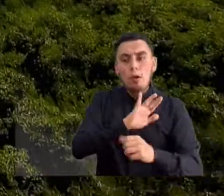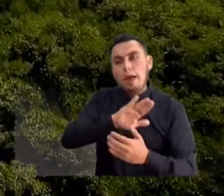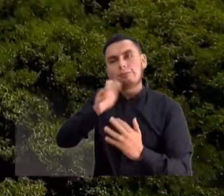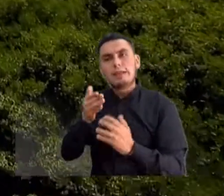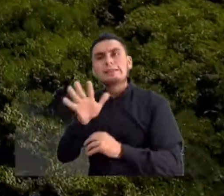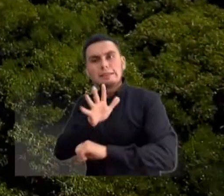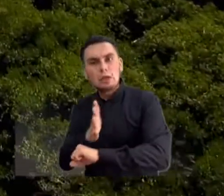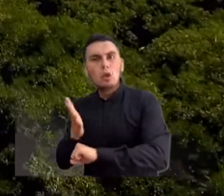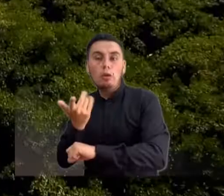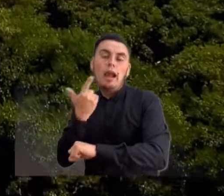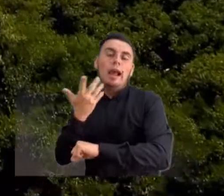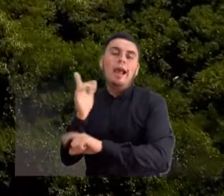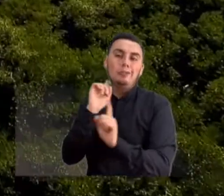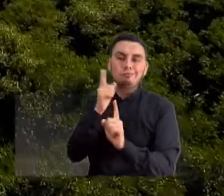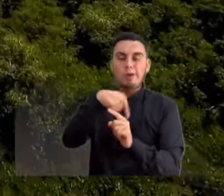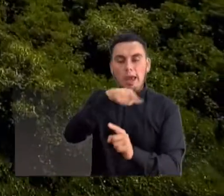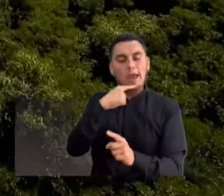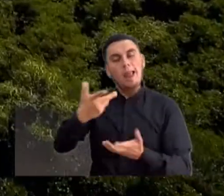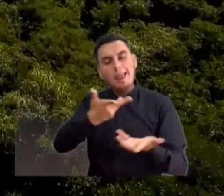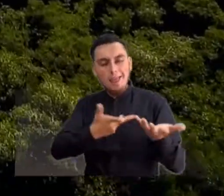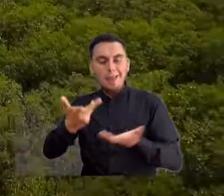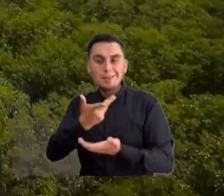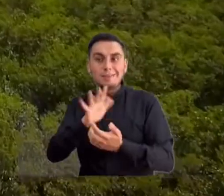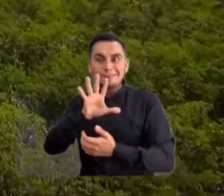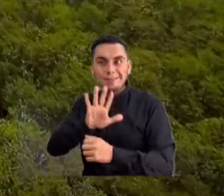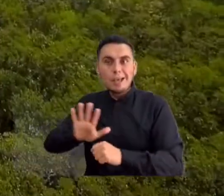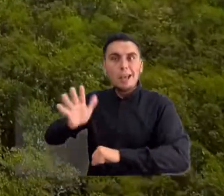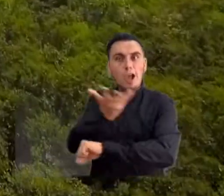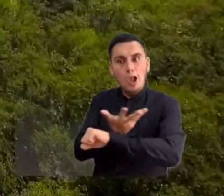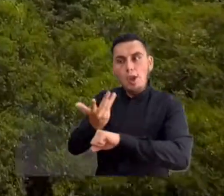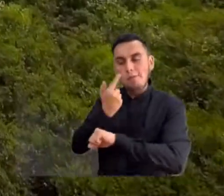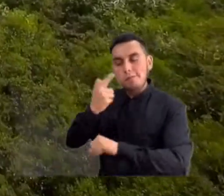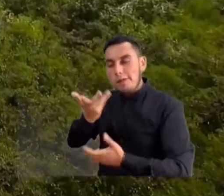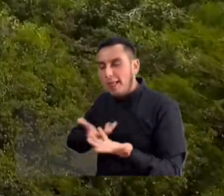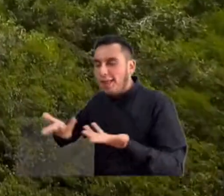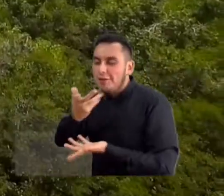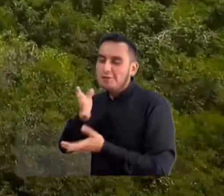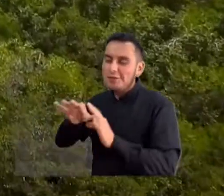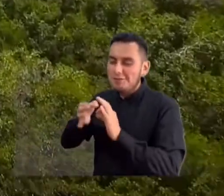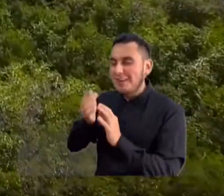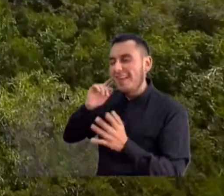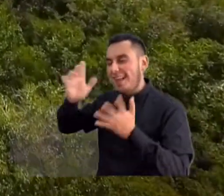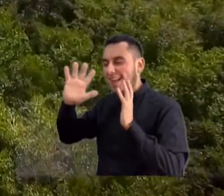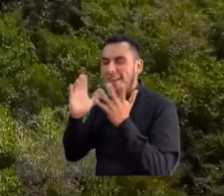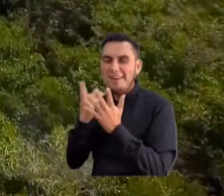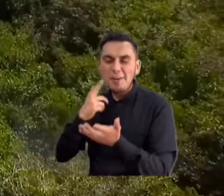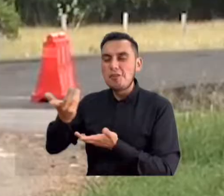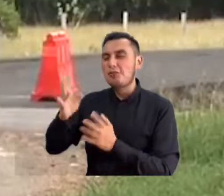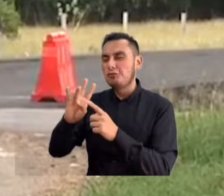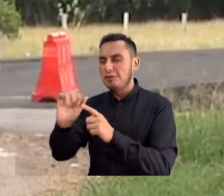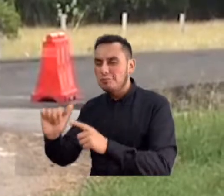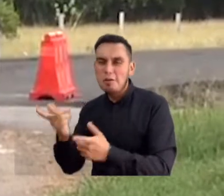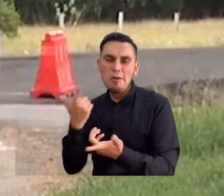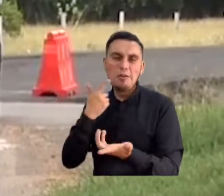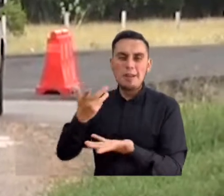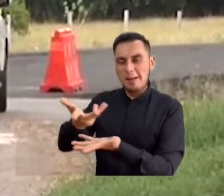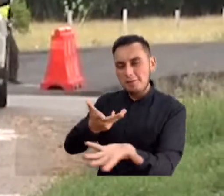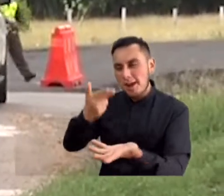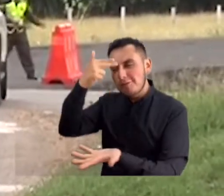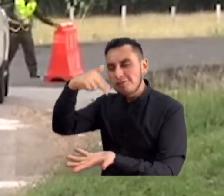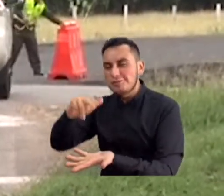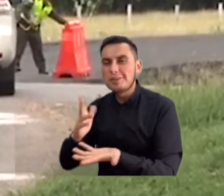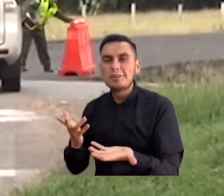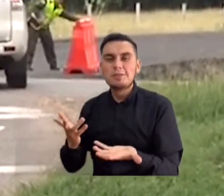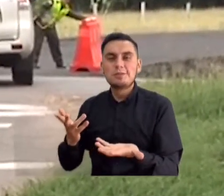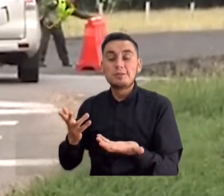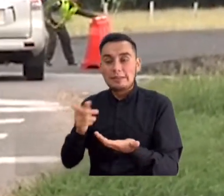en 5 horas, entonces va a tener 5 horas más para poder estar con sus hijos, para poder disfrutar a su familia, para poder estar con su esposa, para poder estar